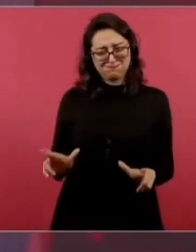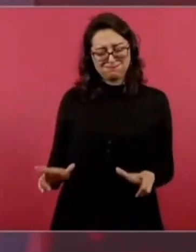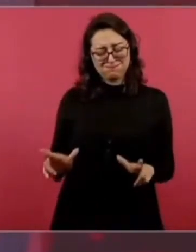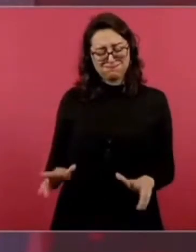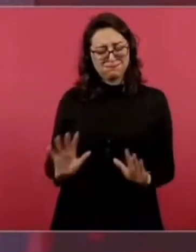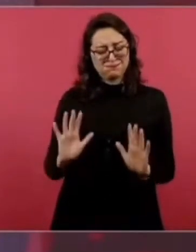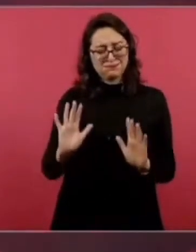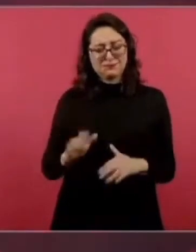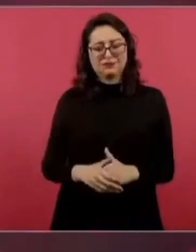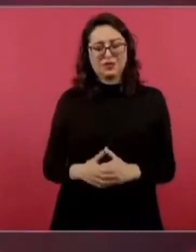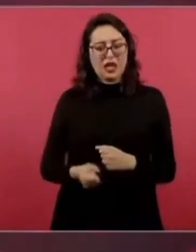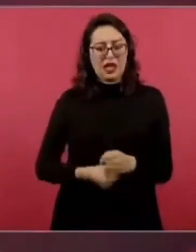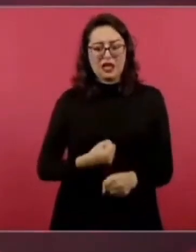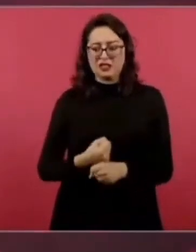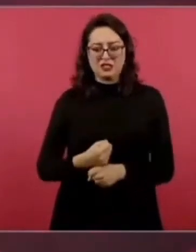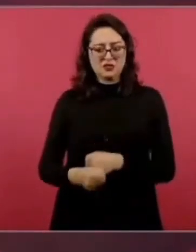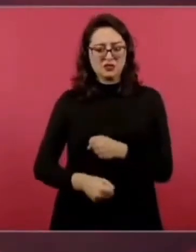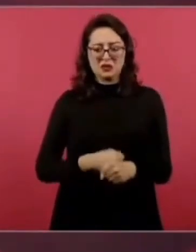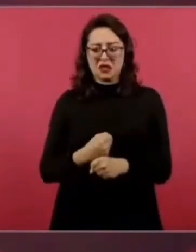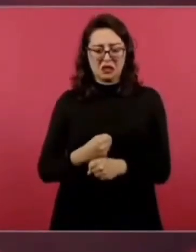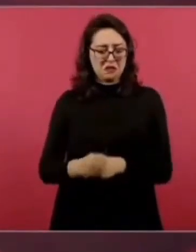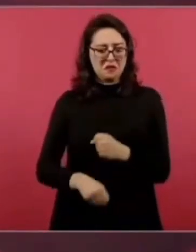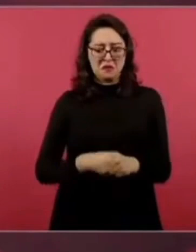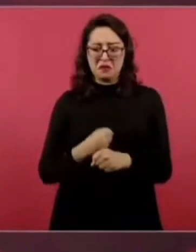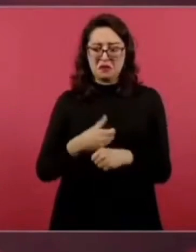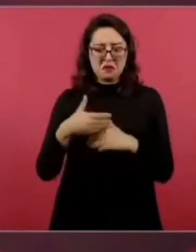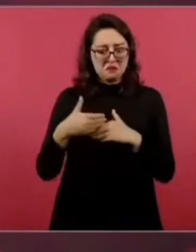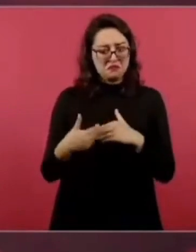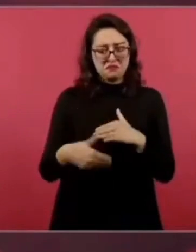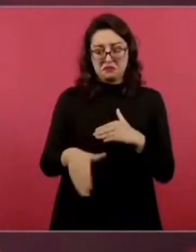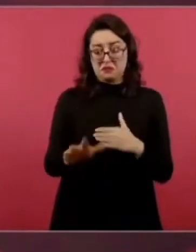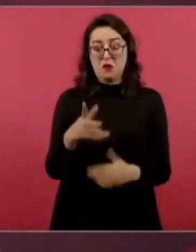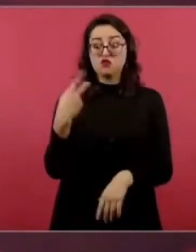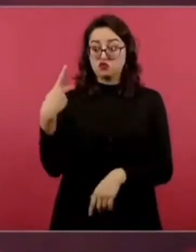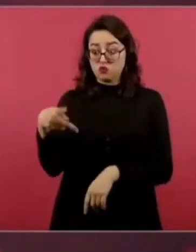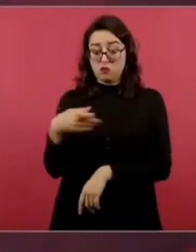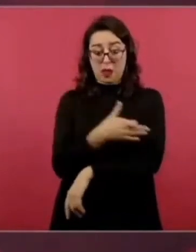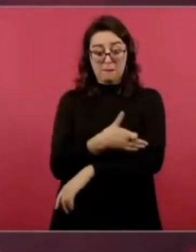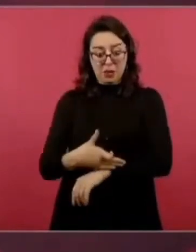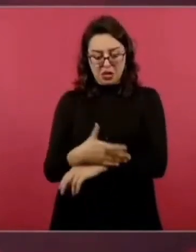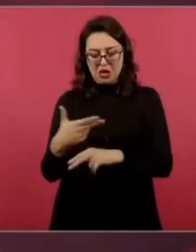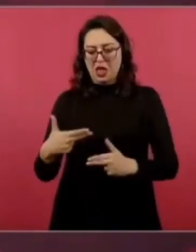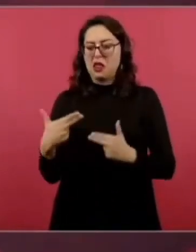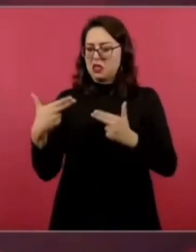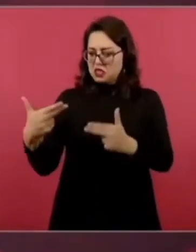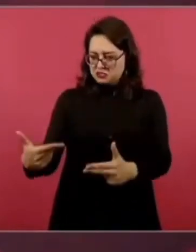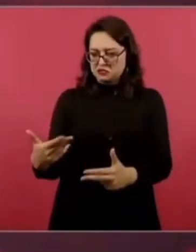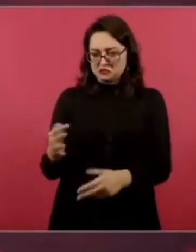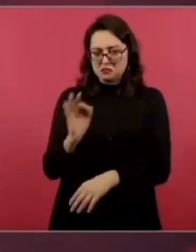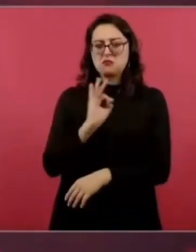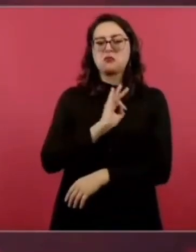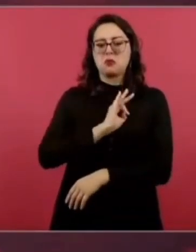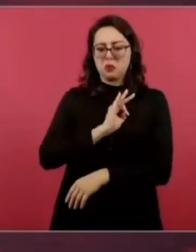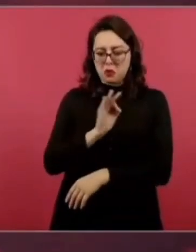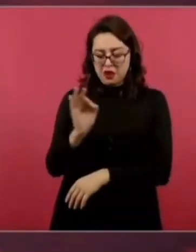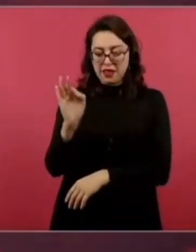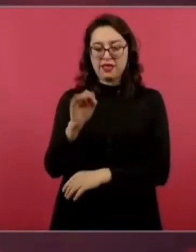muchos años y ojalá y viva muchos años y también para su familia pero que entienda